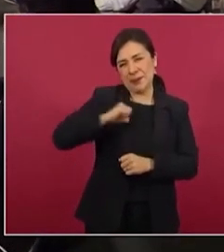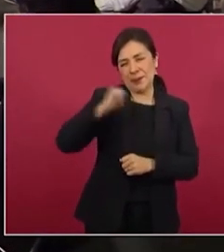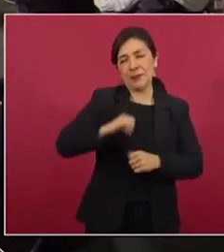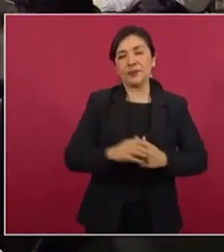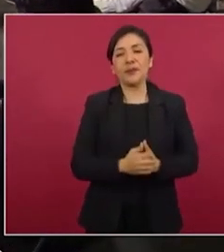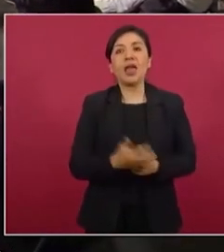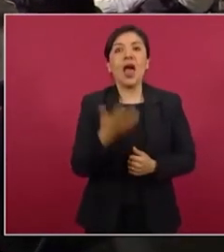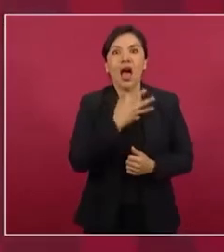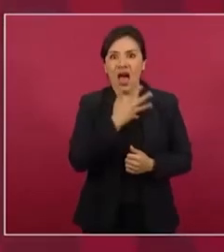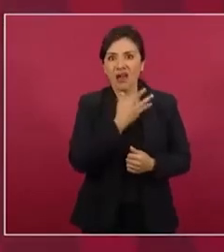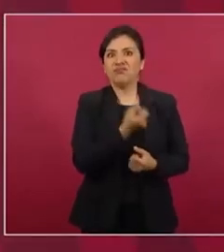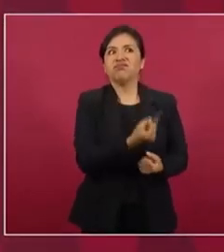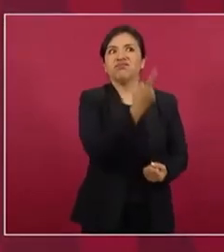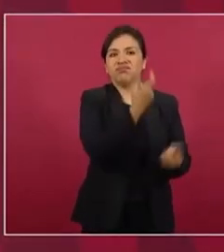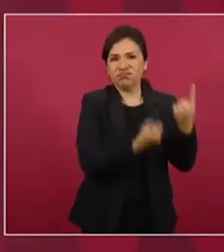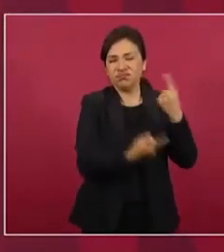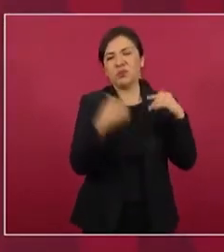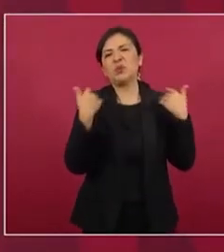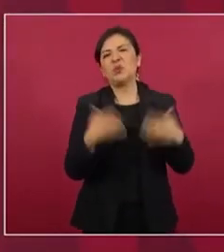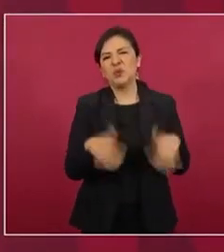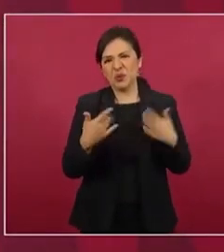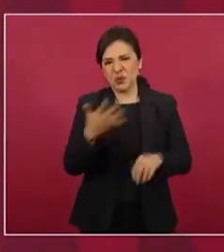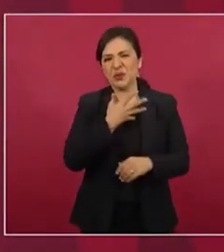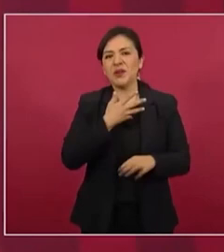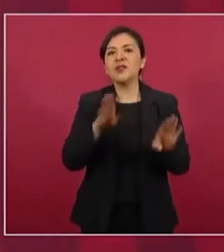andan ahí torciéndole